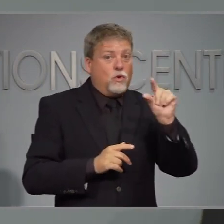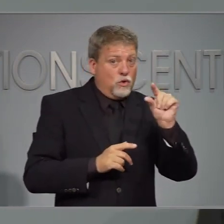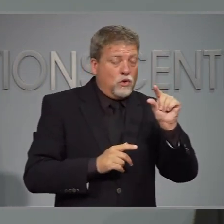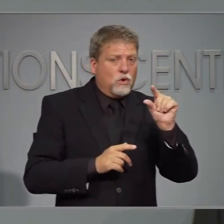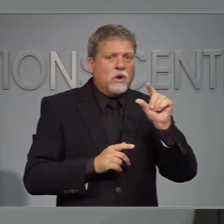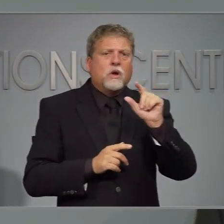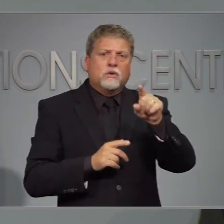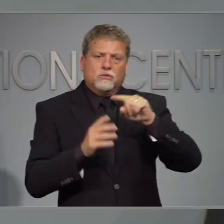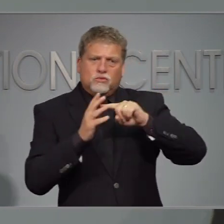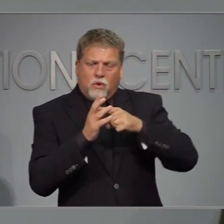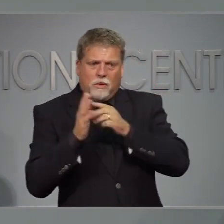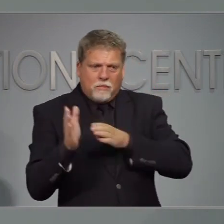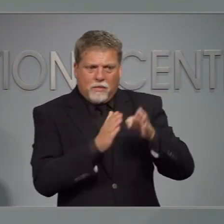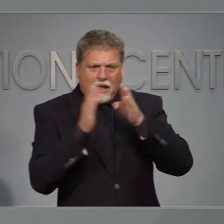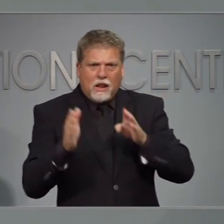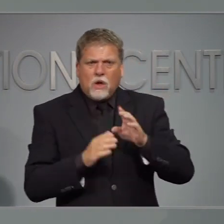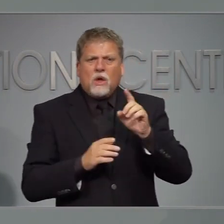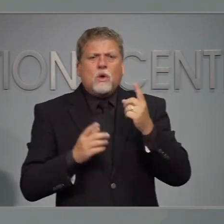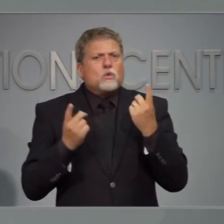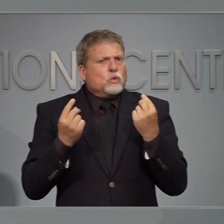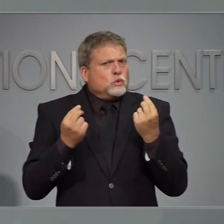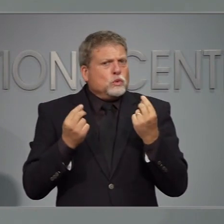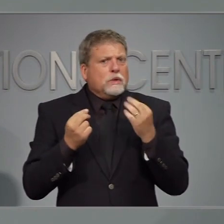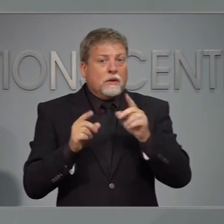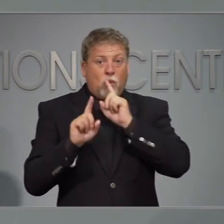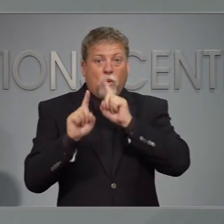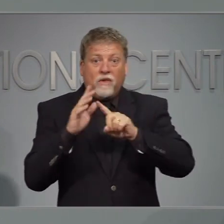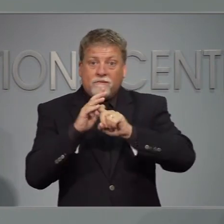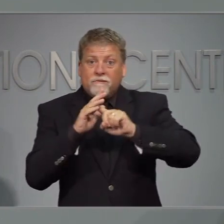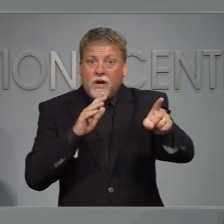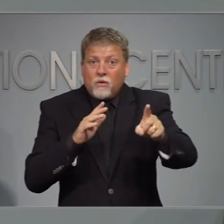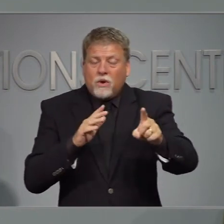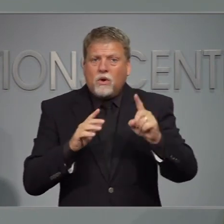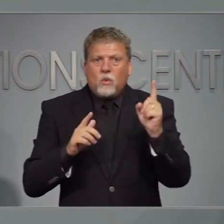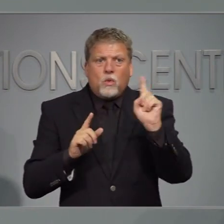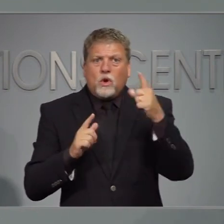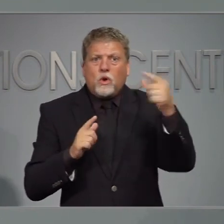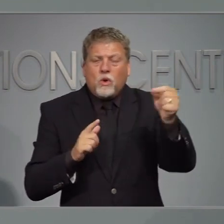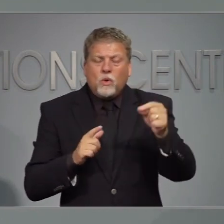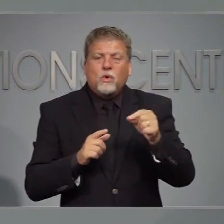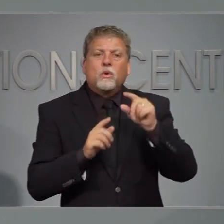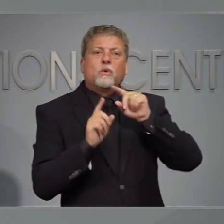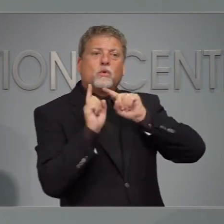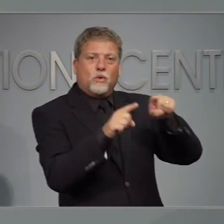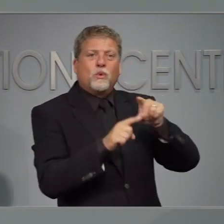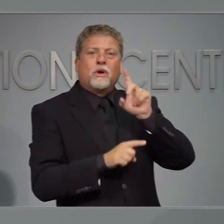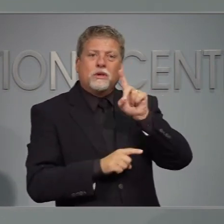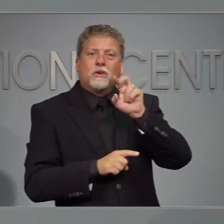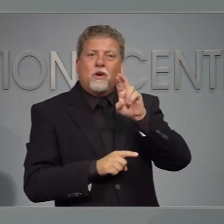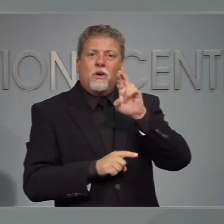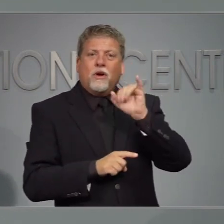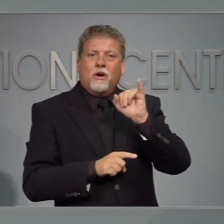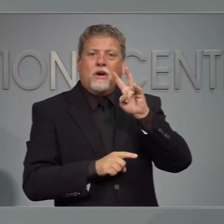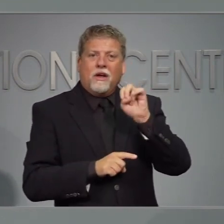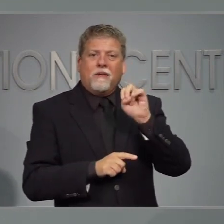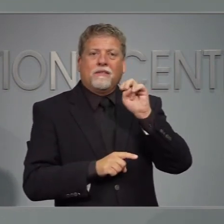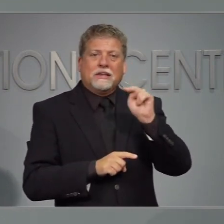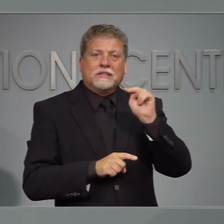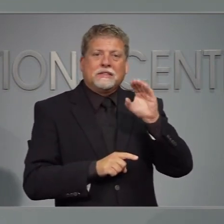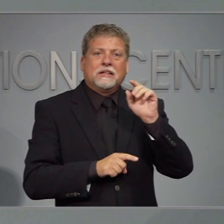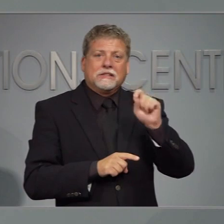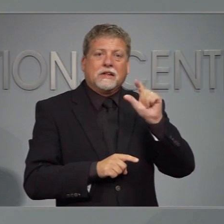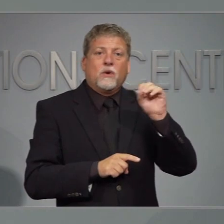planean de antemano sabiendo cuáles son las rutas de evacuación en traer en sí punto org como siempre.